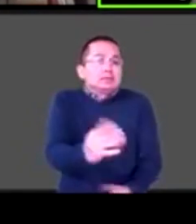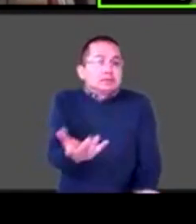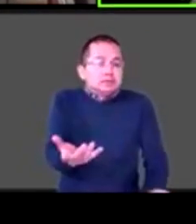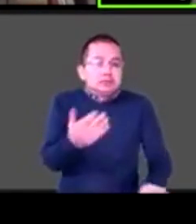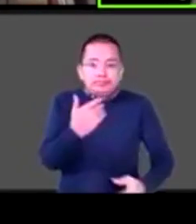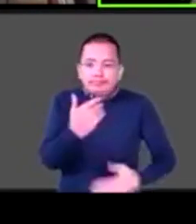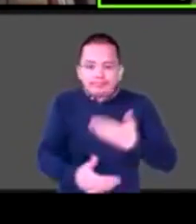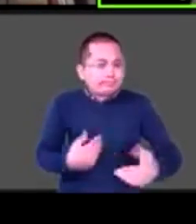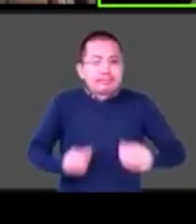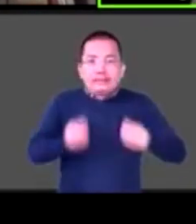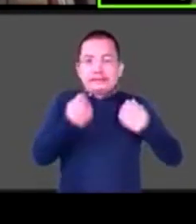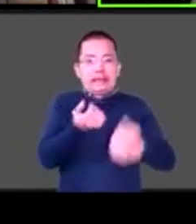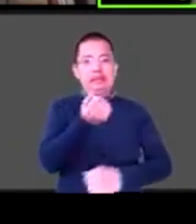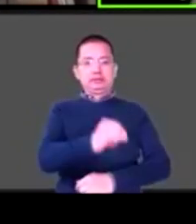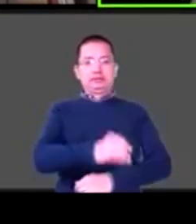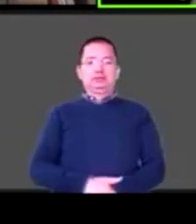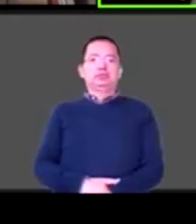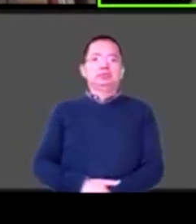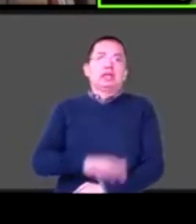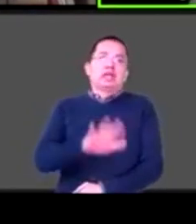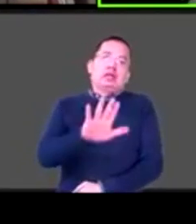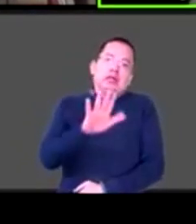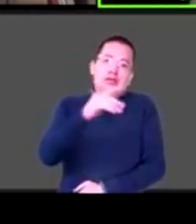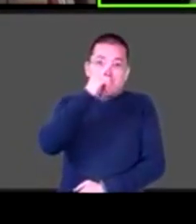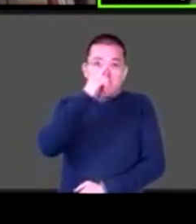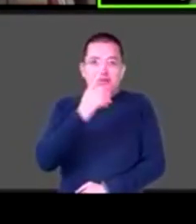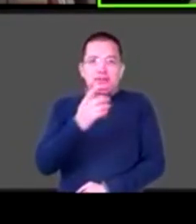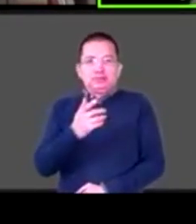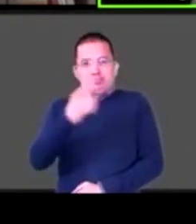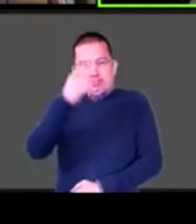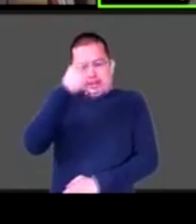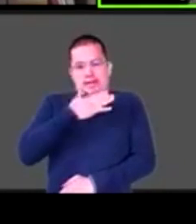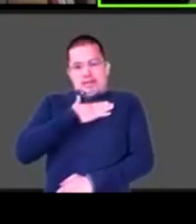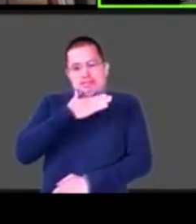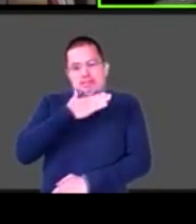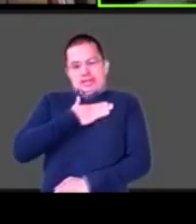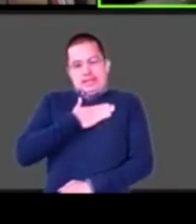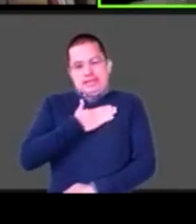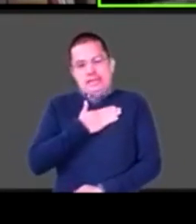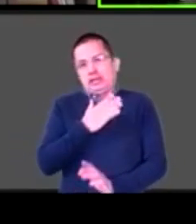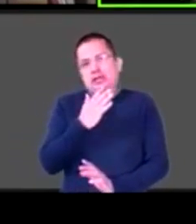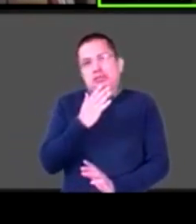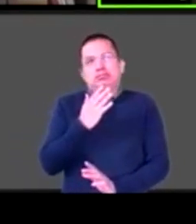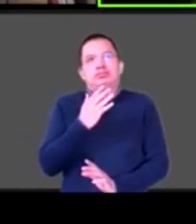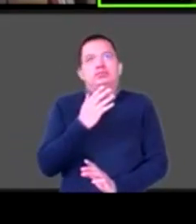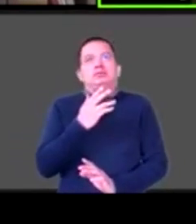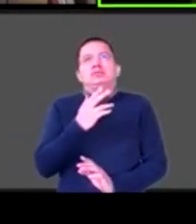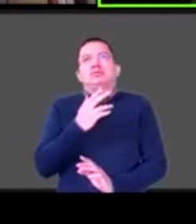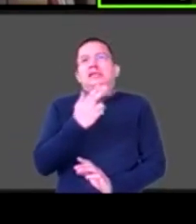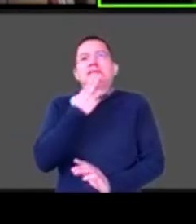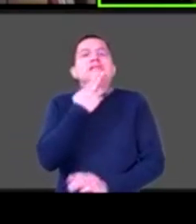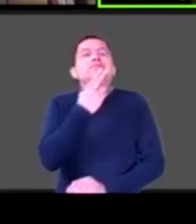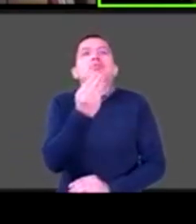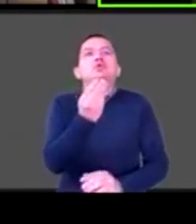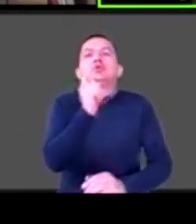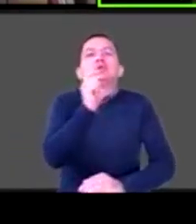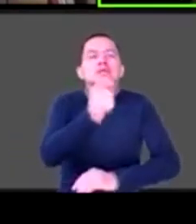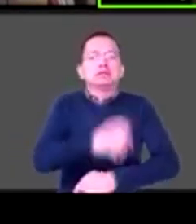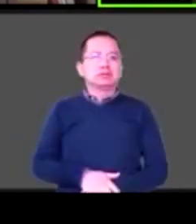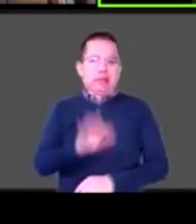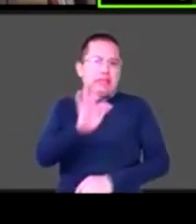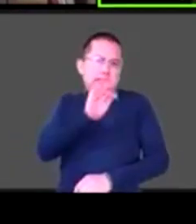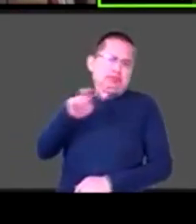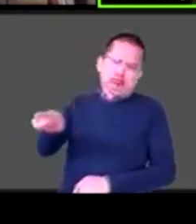para mí, pero respeto a quien no lo tenga, pues algo, alguna creencia espiritual, ¿no?